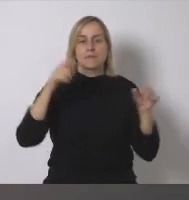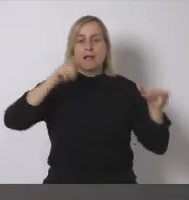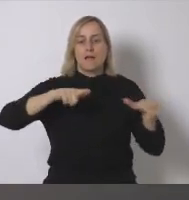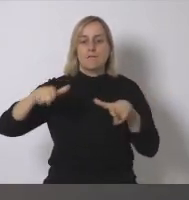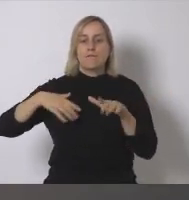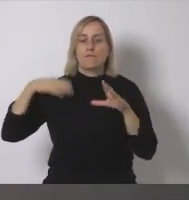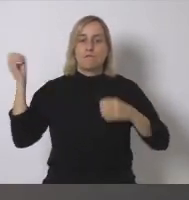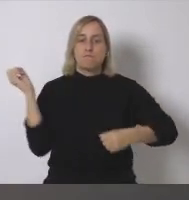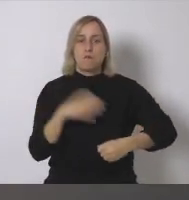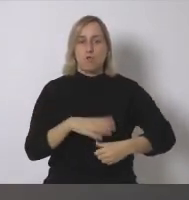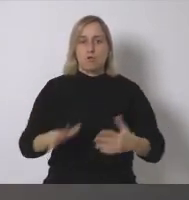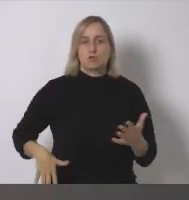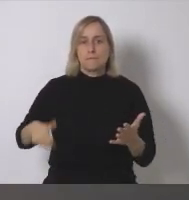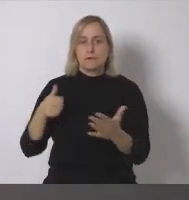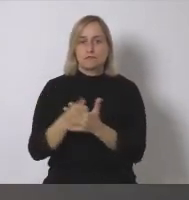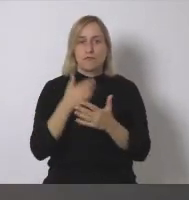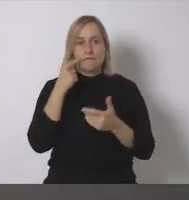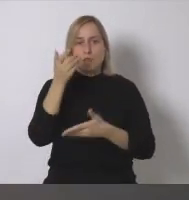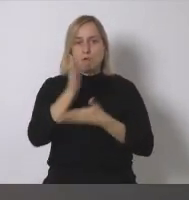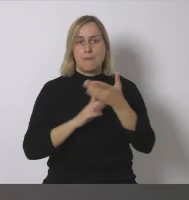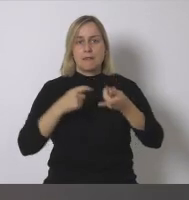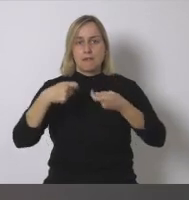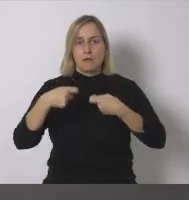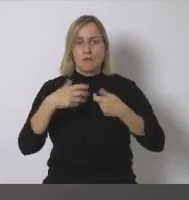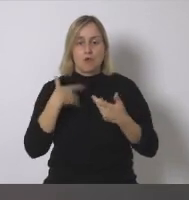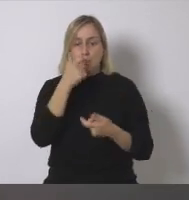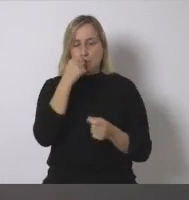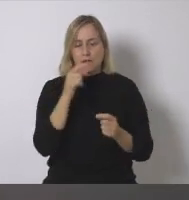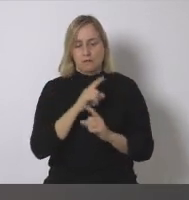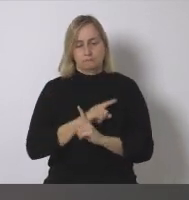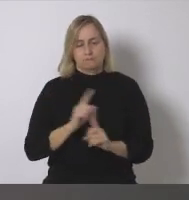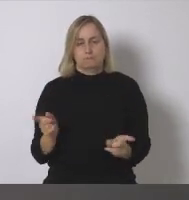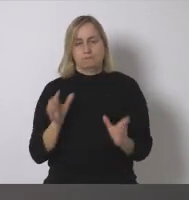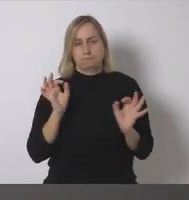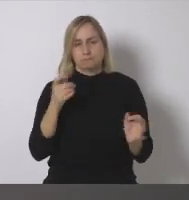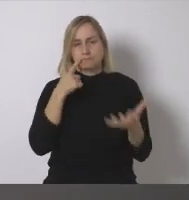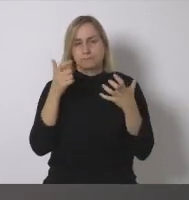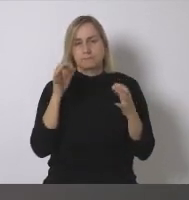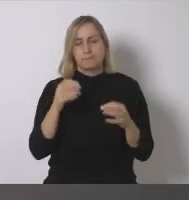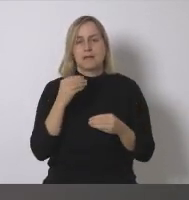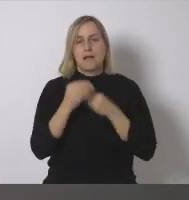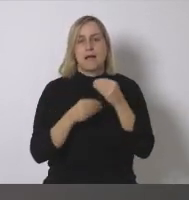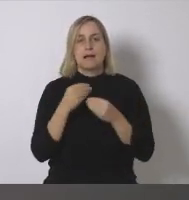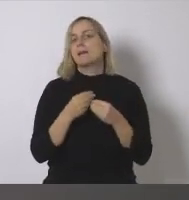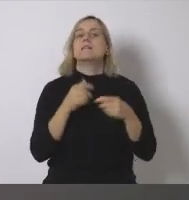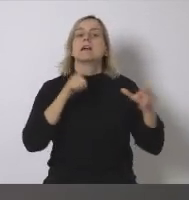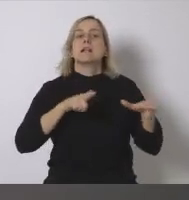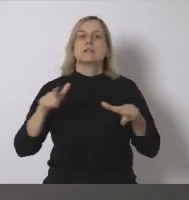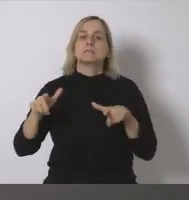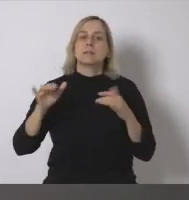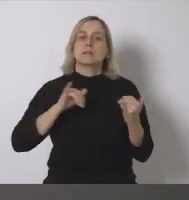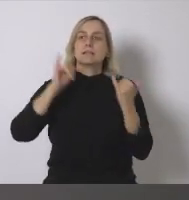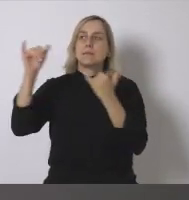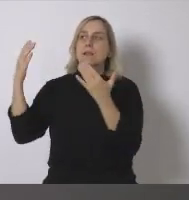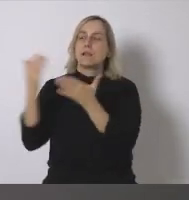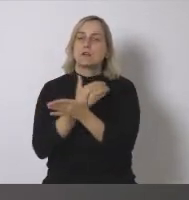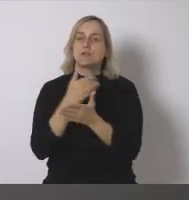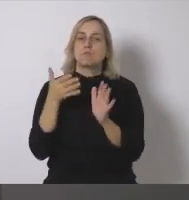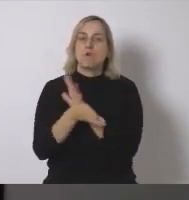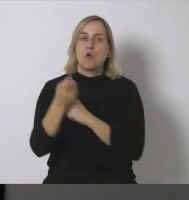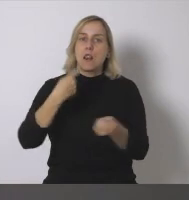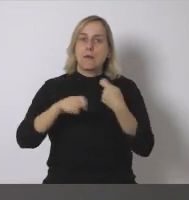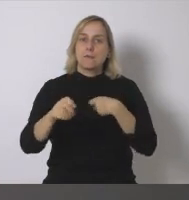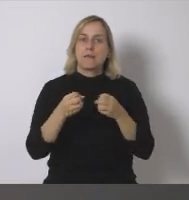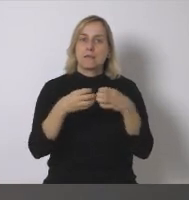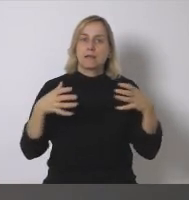fondos de inversión que también obviamente son parte del negocio y no lo podemos negar hagan las plantas y se lleven el ingreso por la venta de